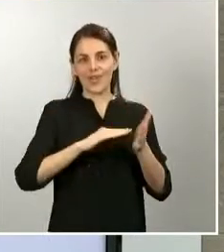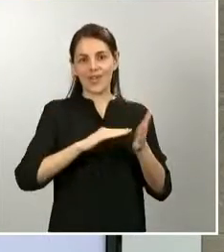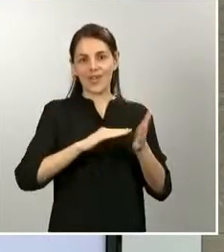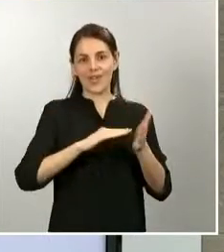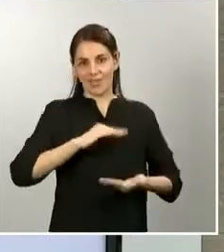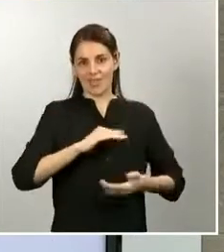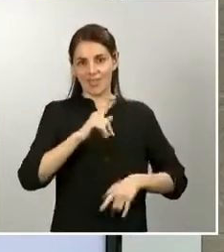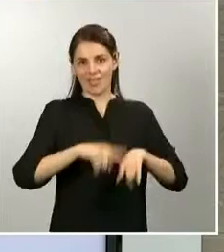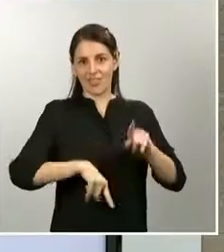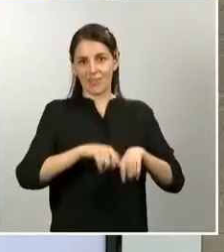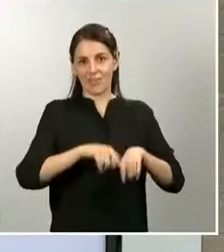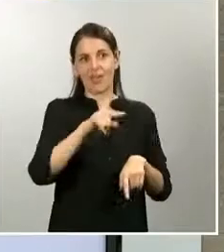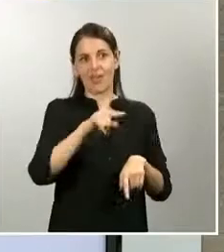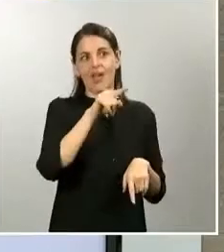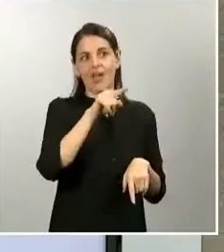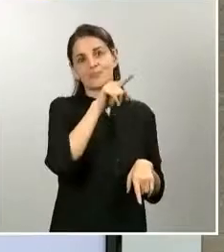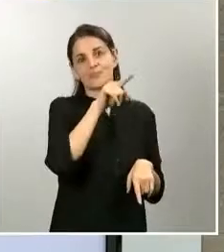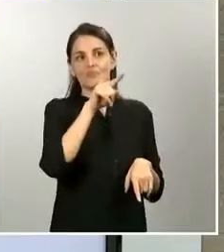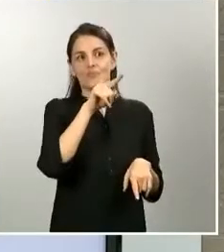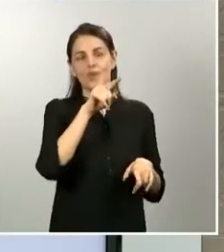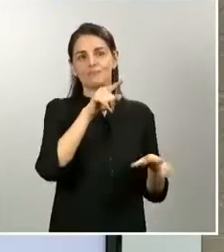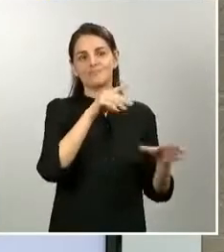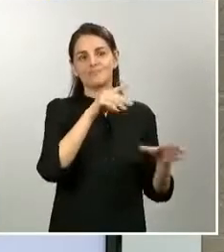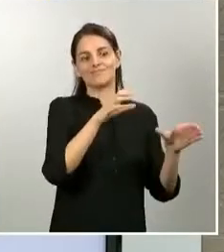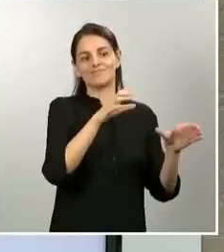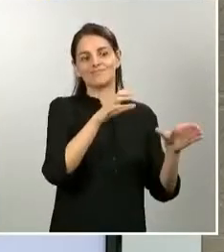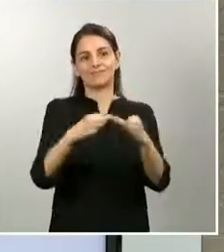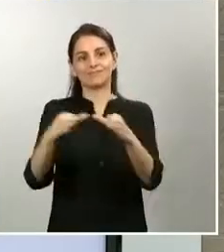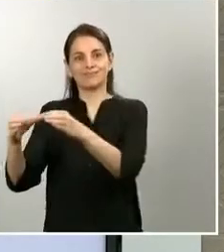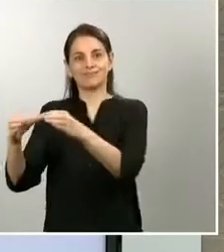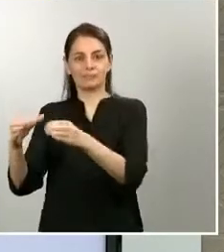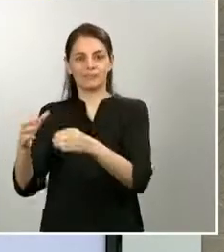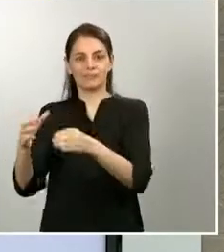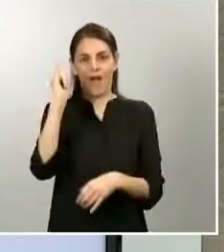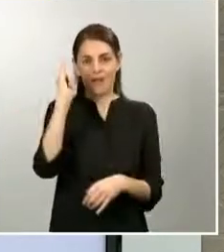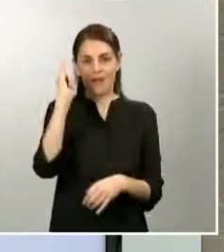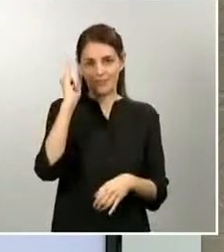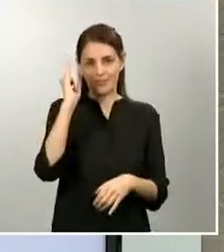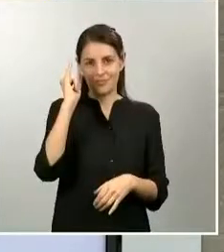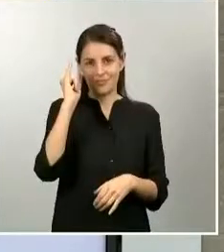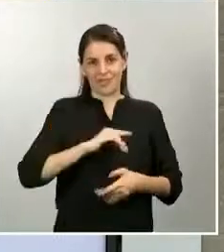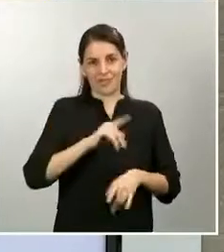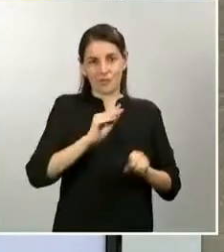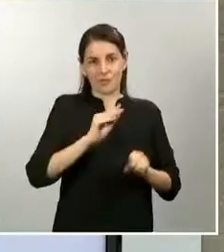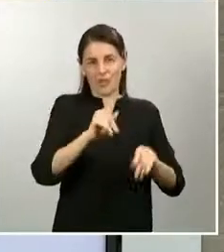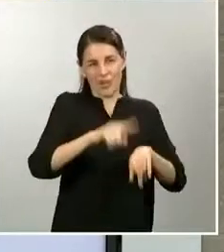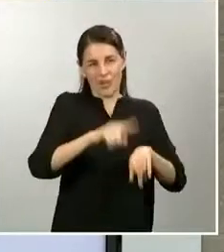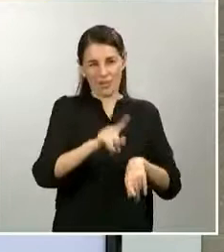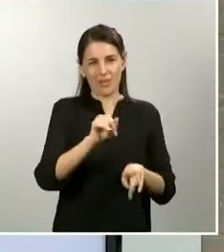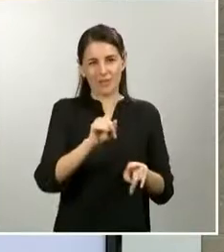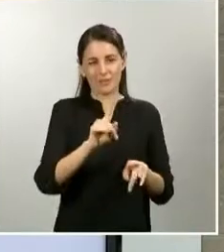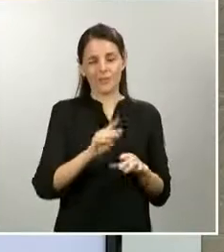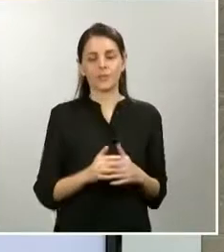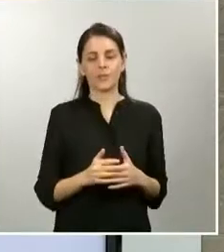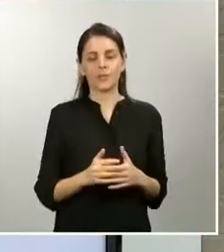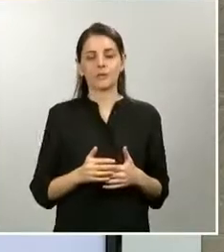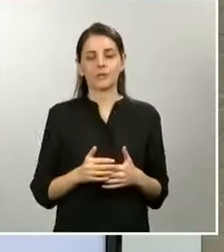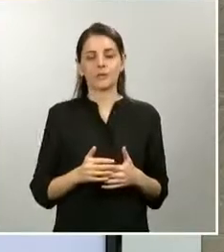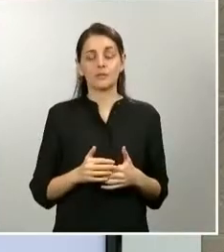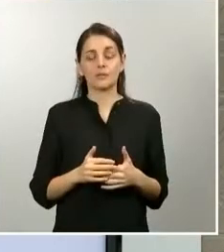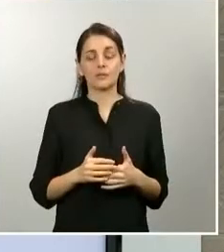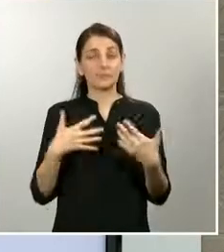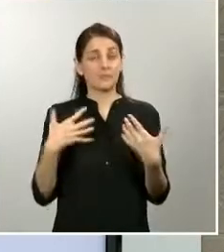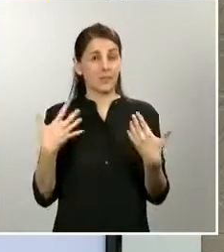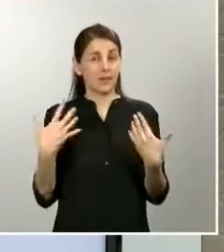mando componente ha puesto a disposición del Centro de Operaciones. Con lo cual, no es una